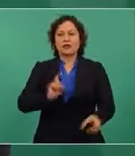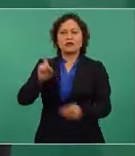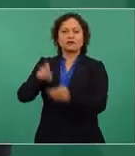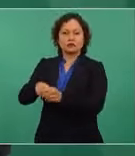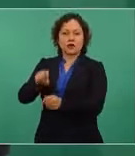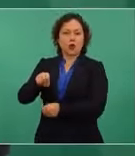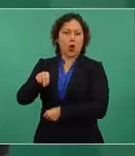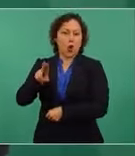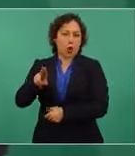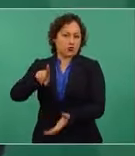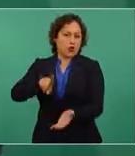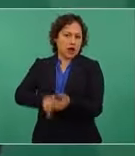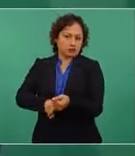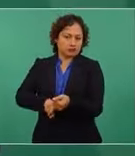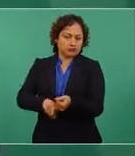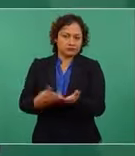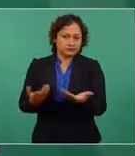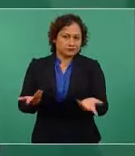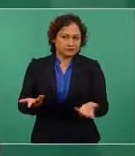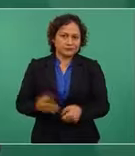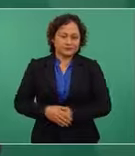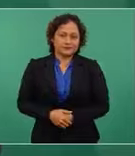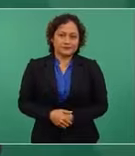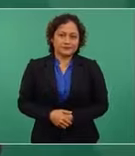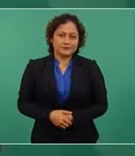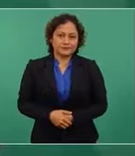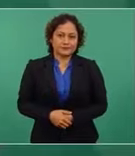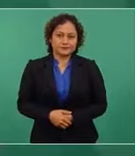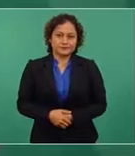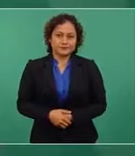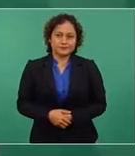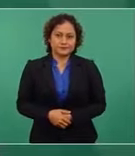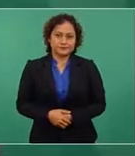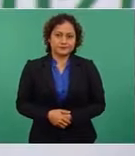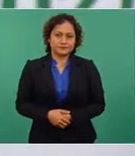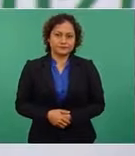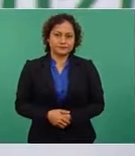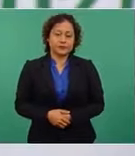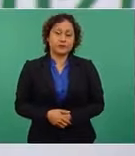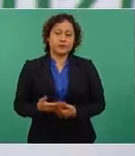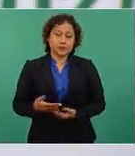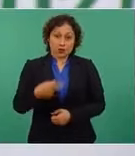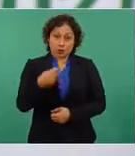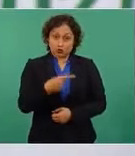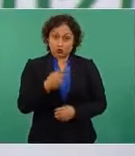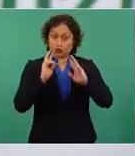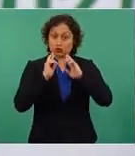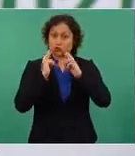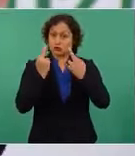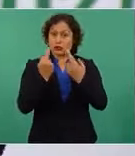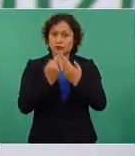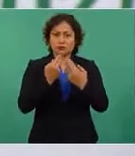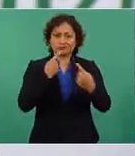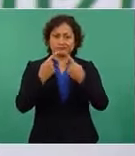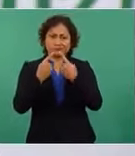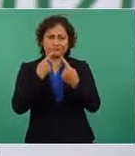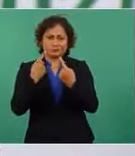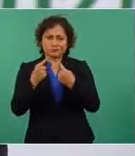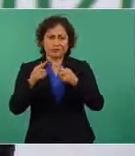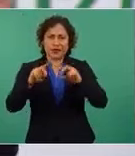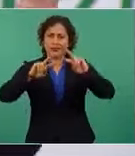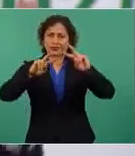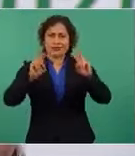y ciertamente desahoga en sus sesiones todo tipo de conflictos,